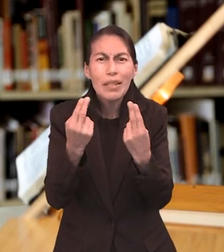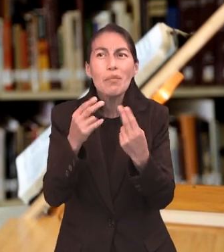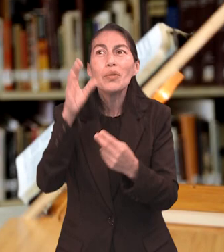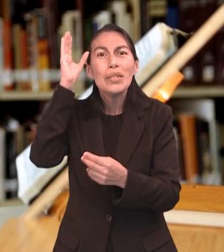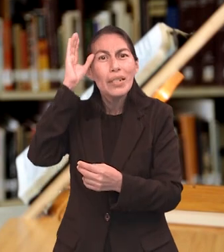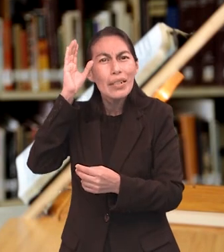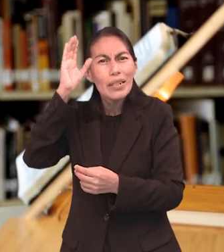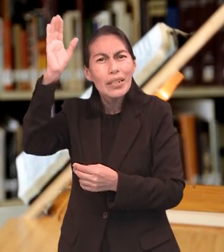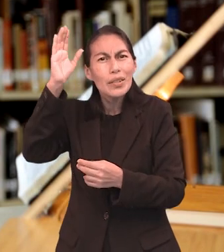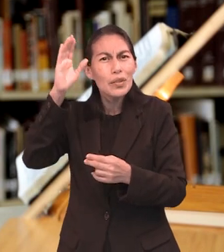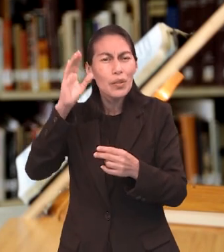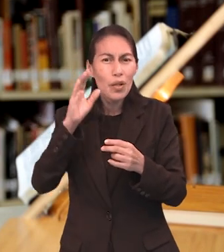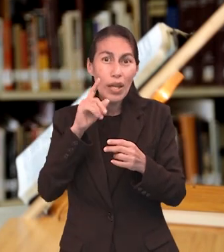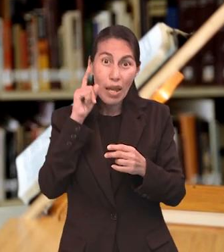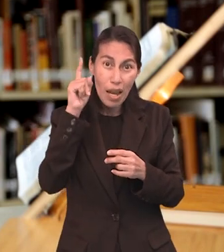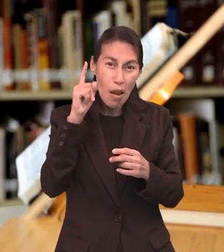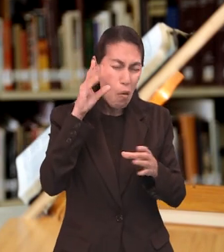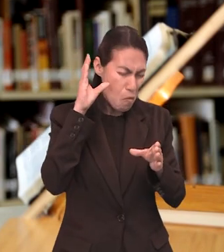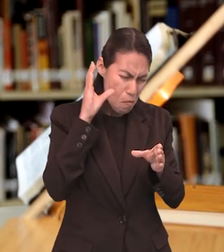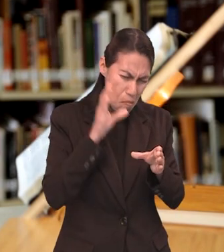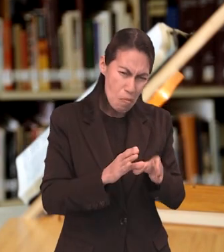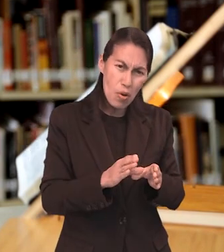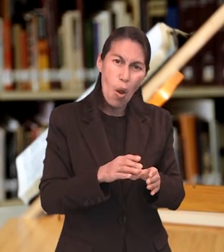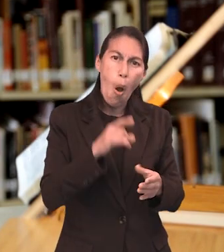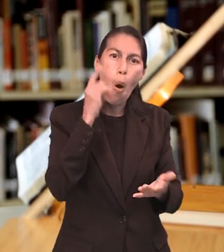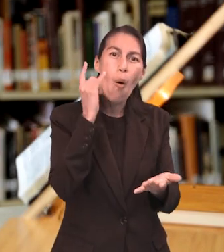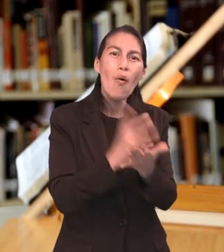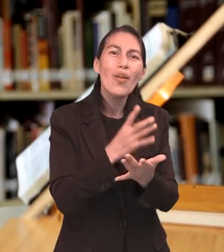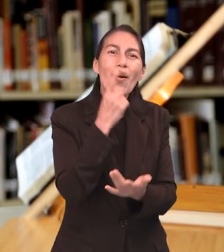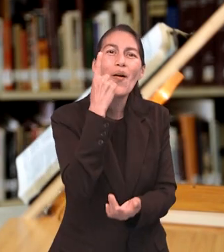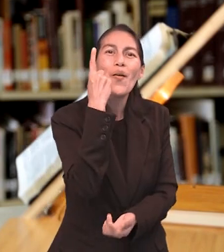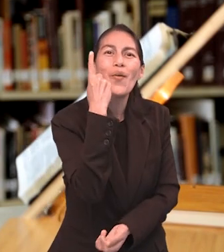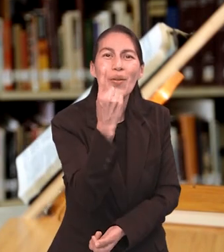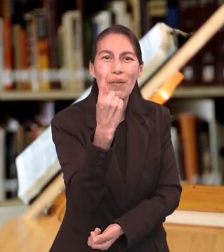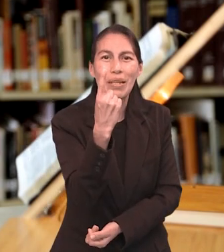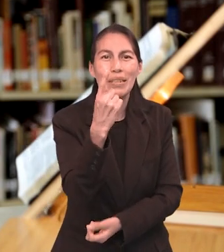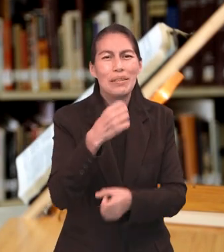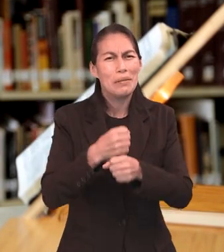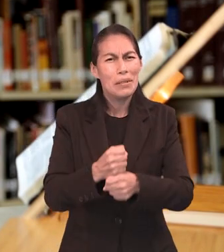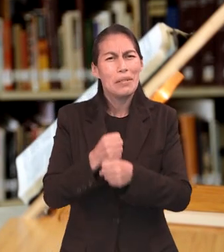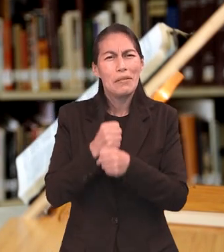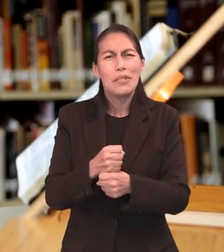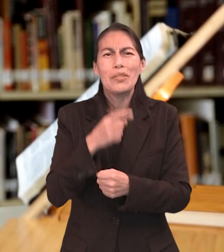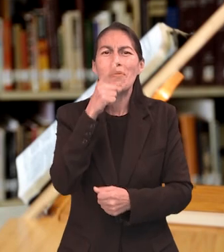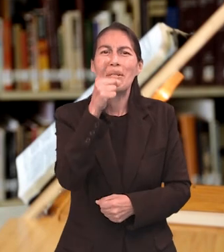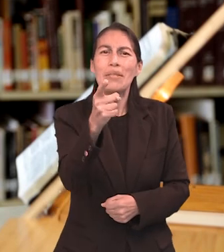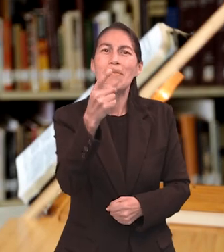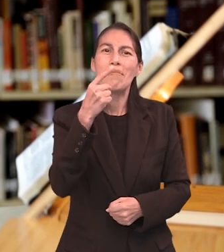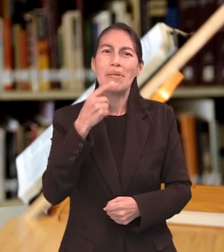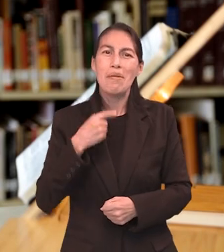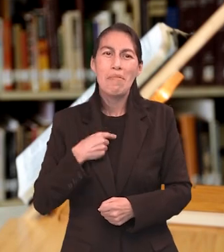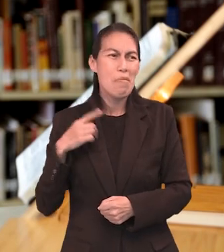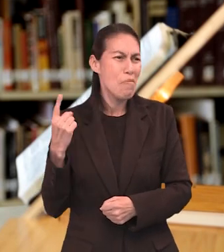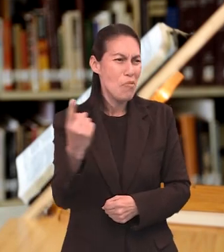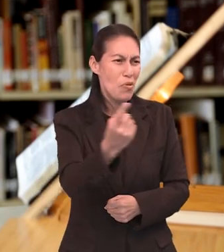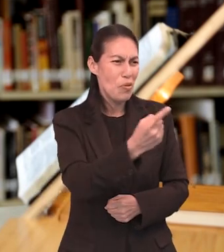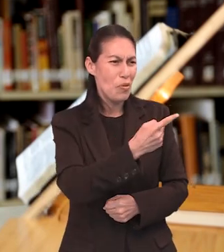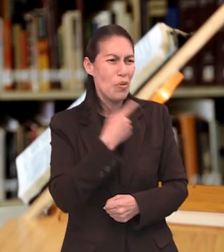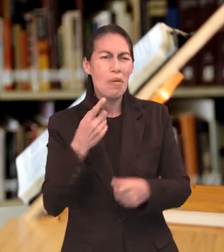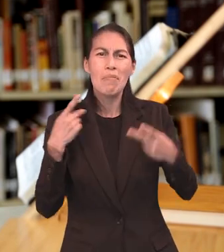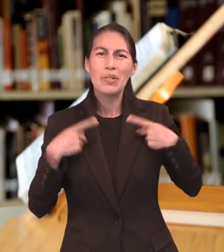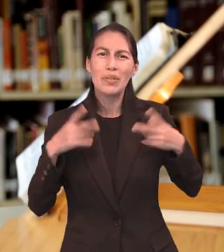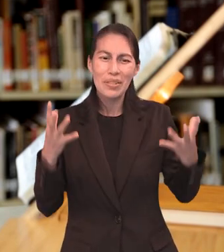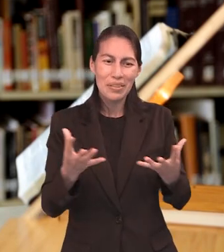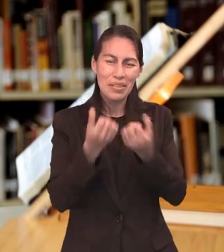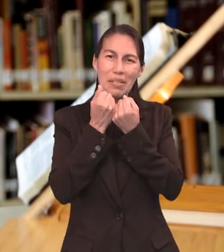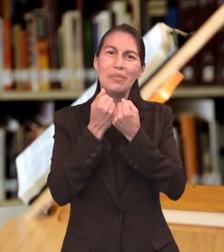fue cumplida plenamente por Jesús, quien murió una vez para siempre como sacrificio infinito por ti,